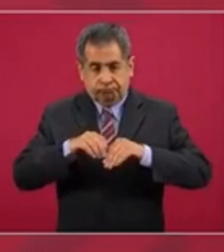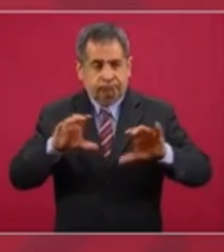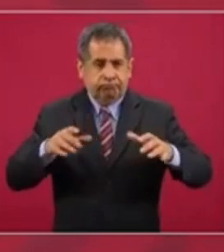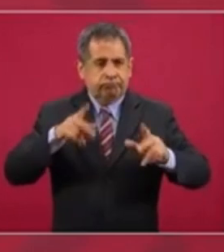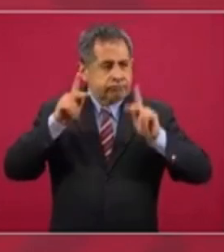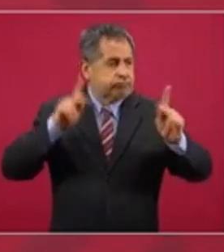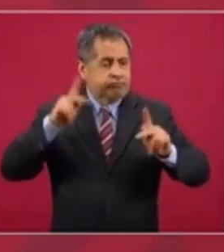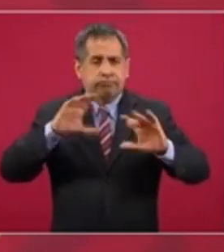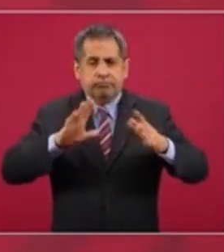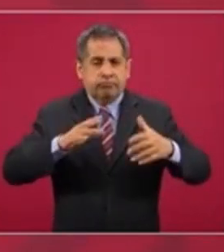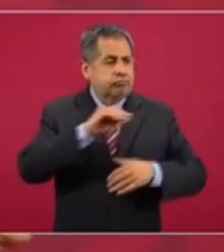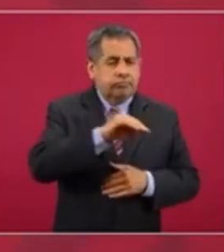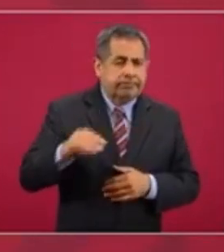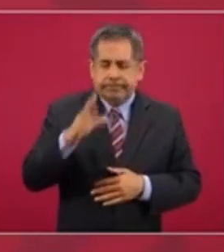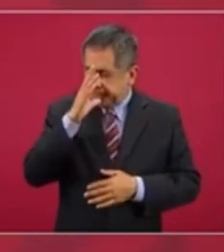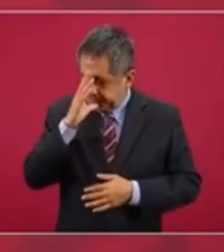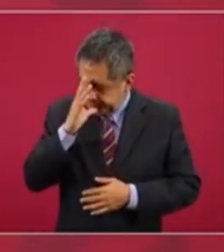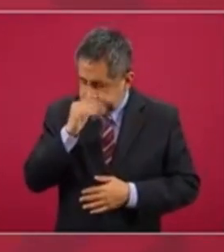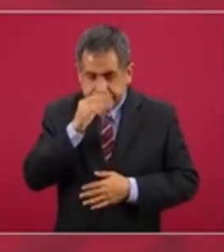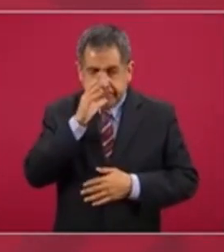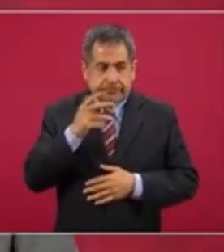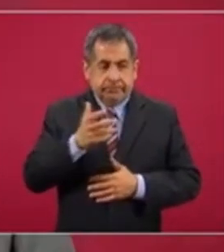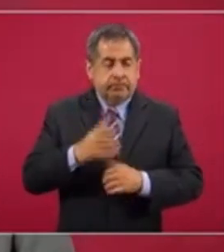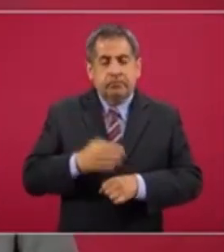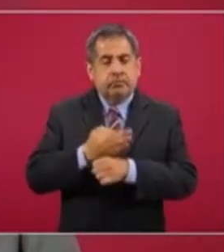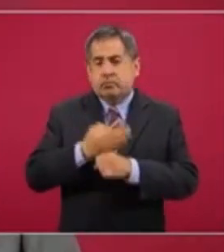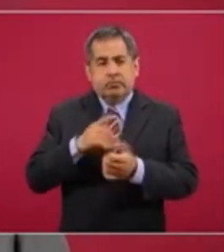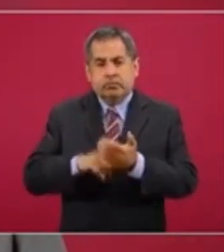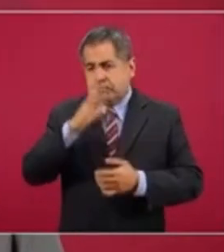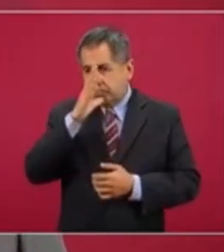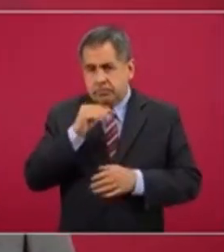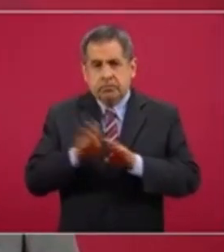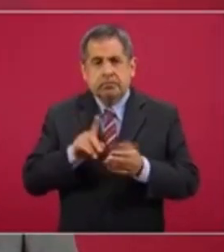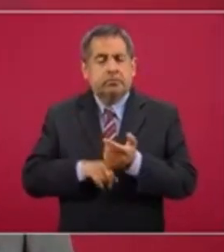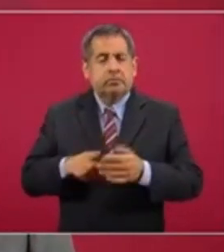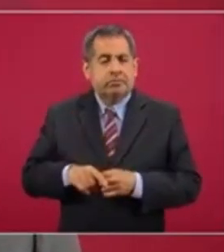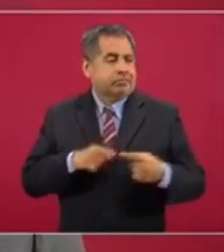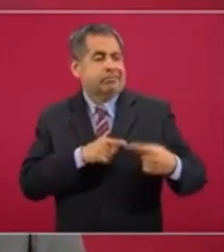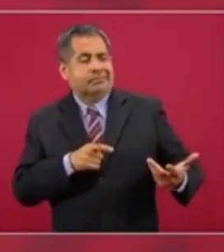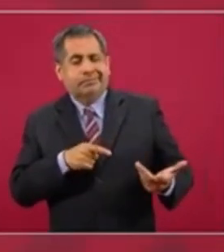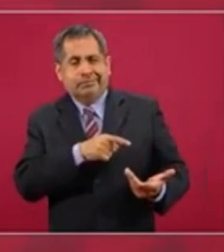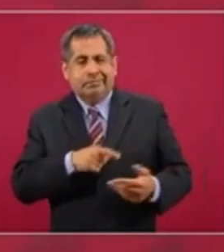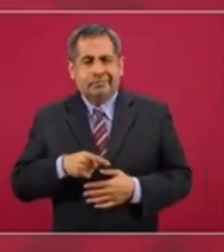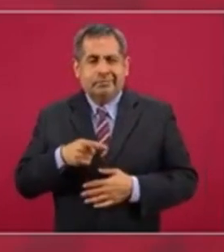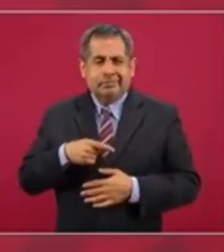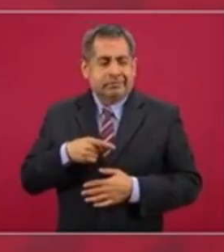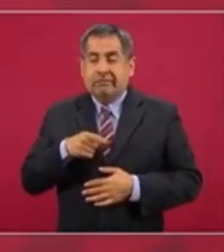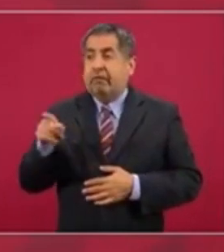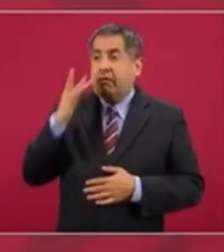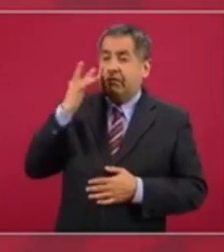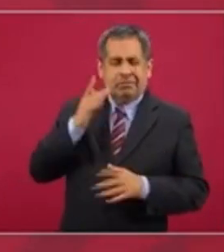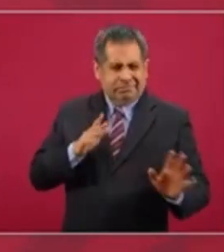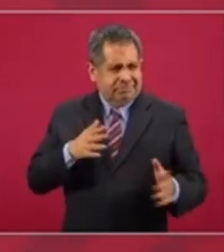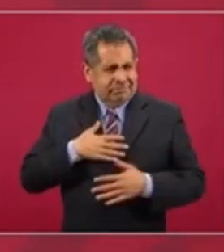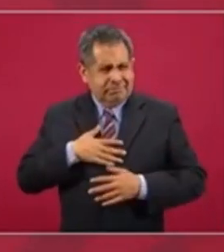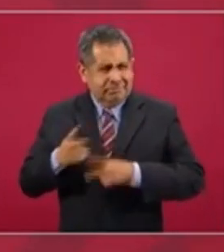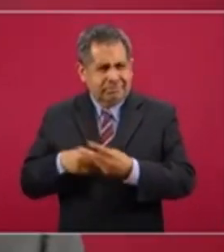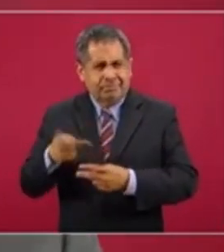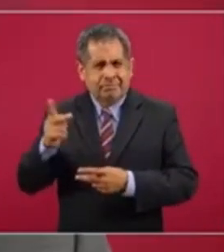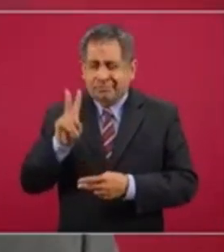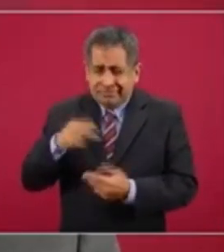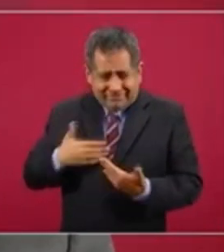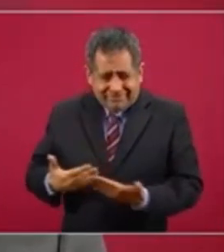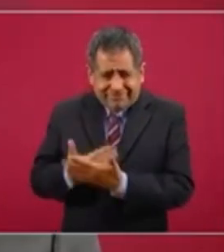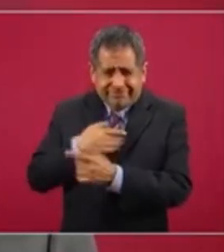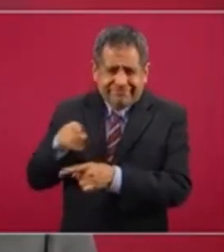visitando las comunidades. No puedo hacerlo, no puedo hacerlo. No, como dicen mis adversarios, que no me mojo, pues. Yo